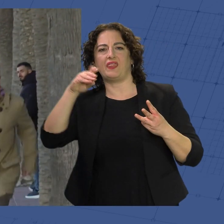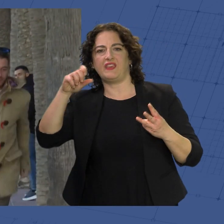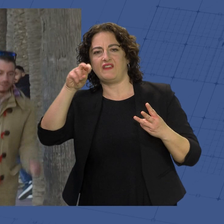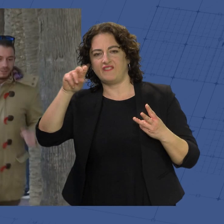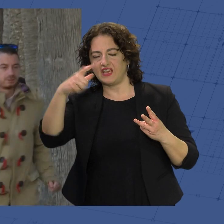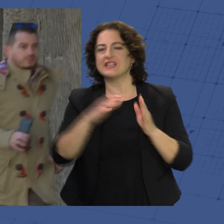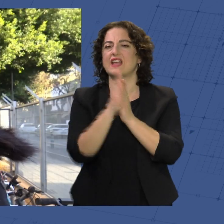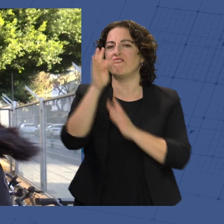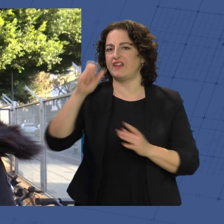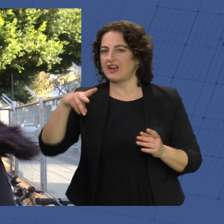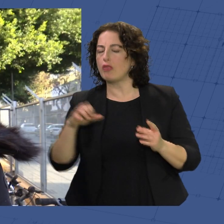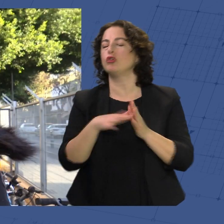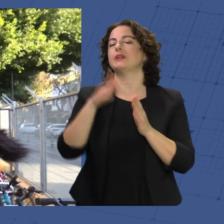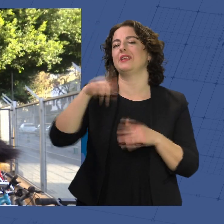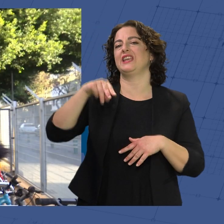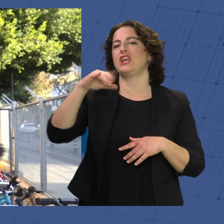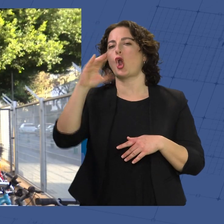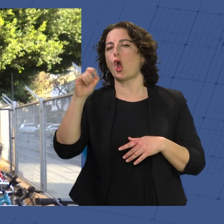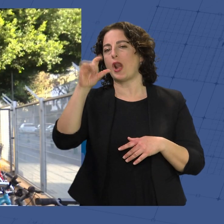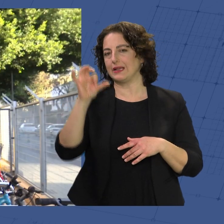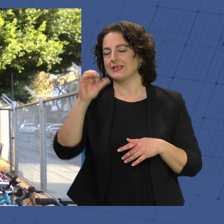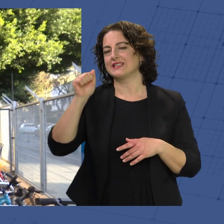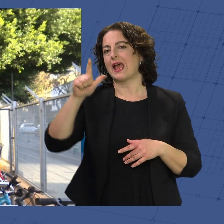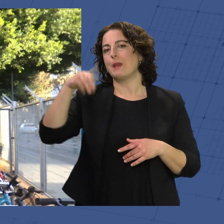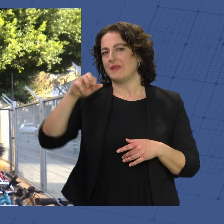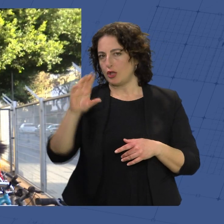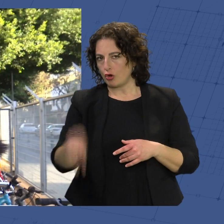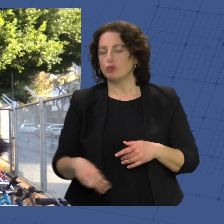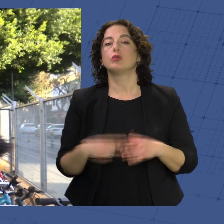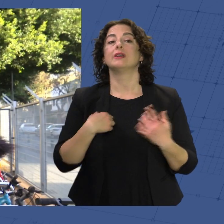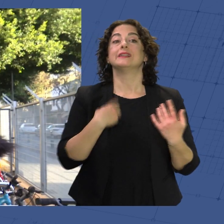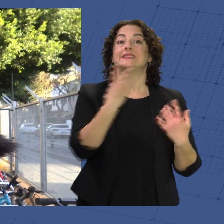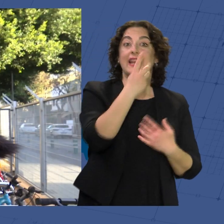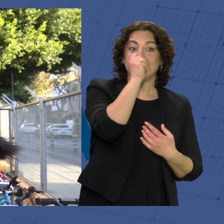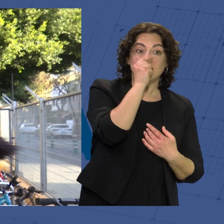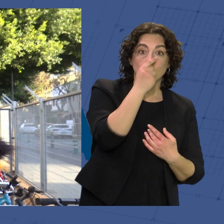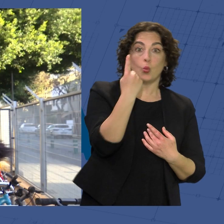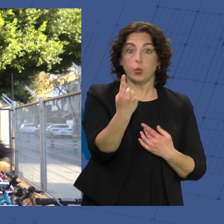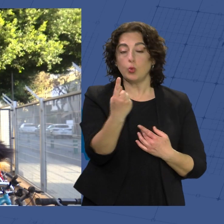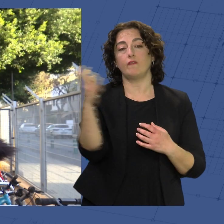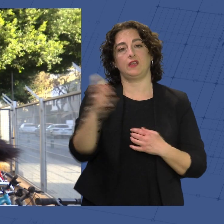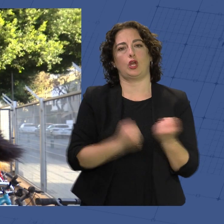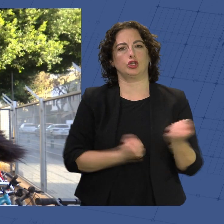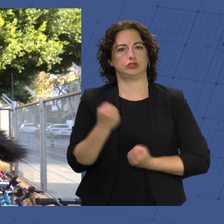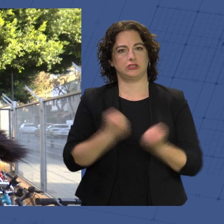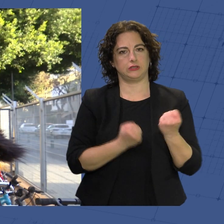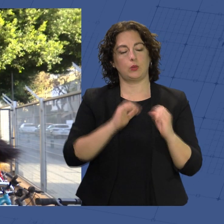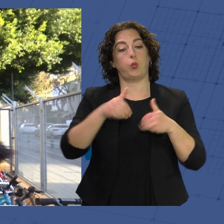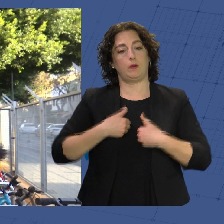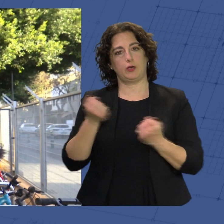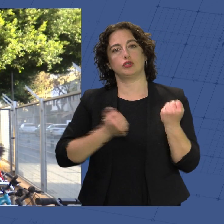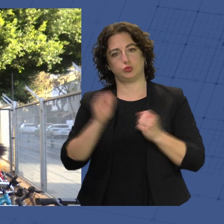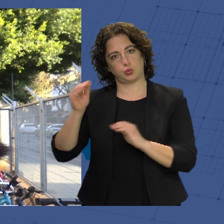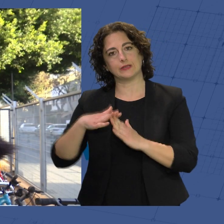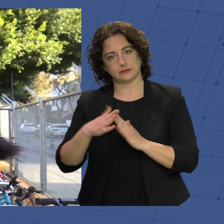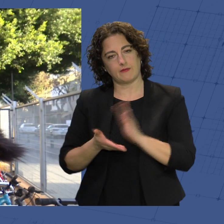en el IES Nicolás Almerón. Esta iniciativa lo que vislumbra es que uno de cada tres niños viene en coche y vuelve en coche a su